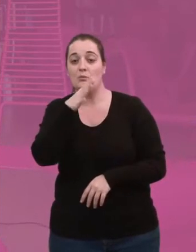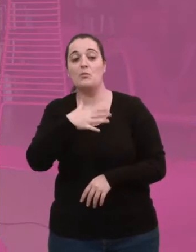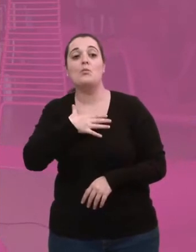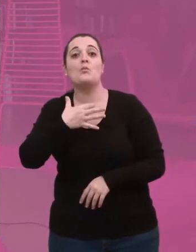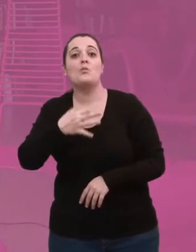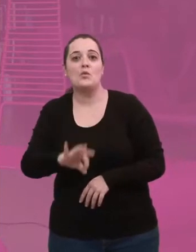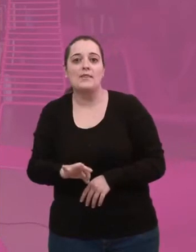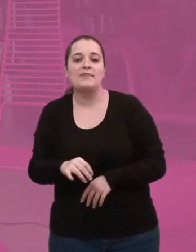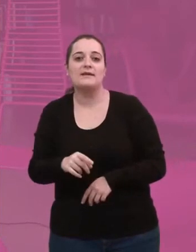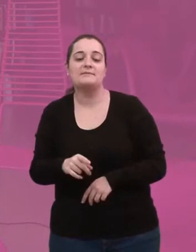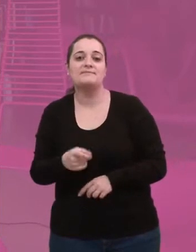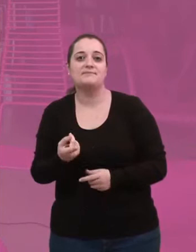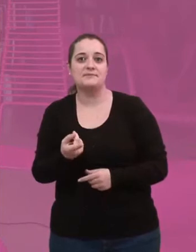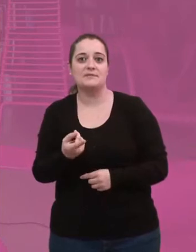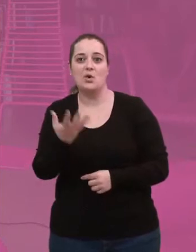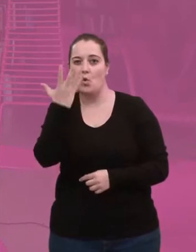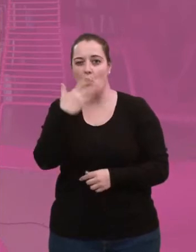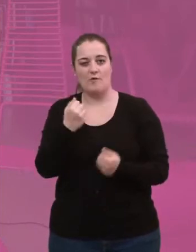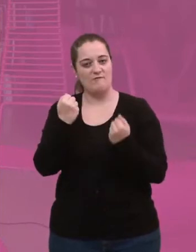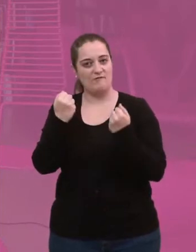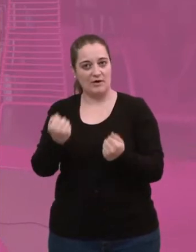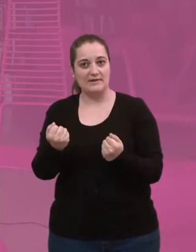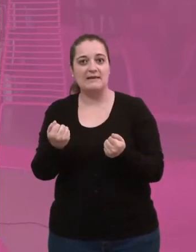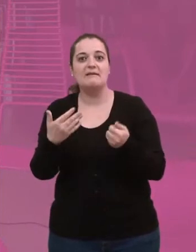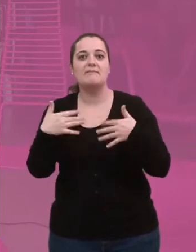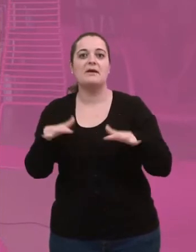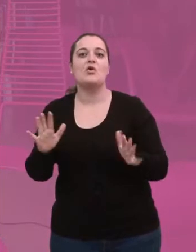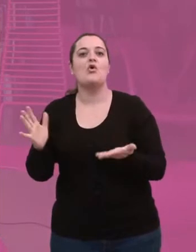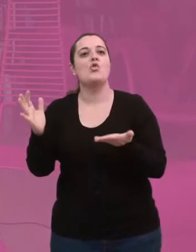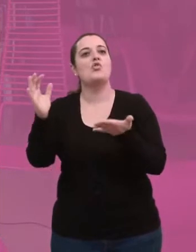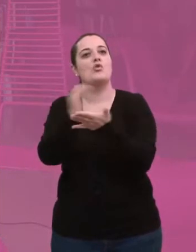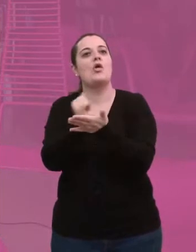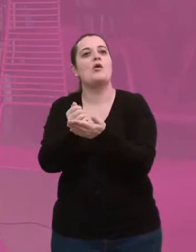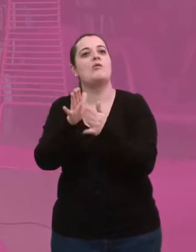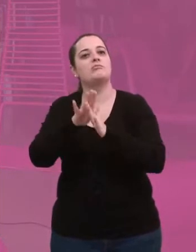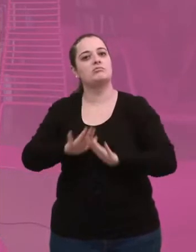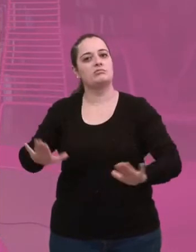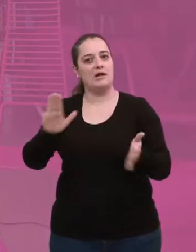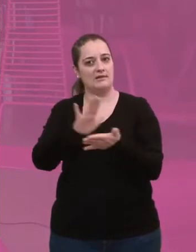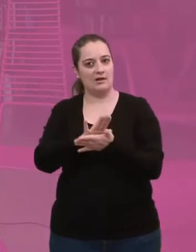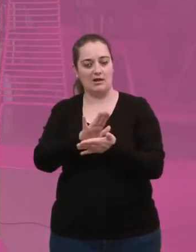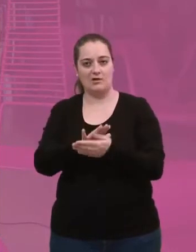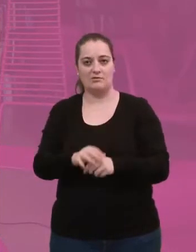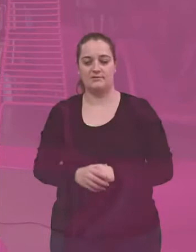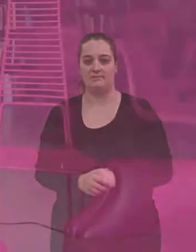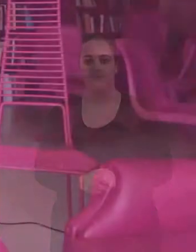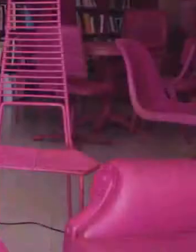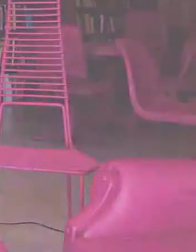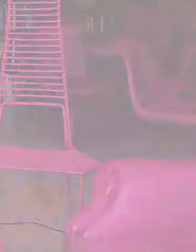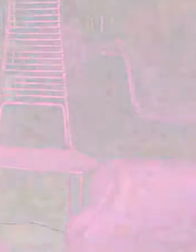puede ser por eso que, a pesar de que el color es tan intenso, pues sea todo tan apacible.